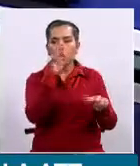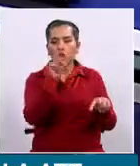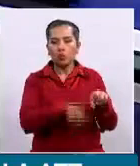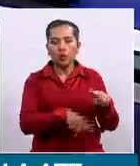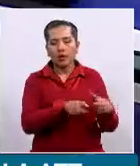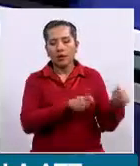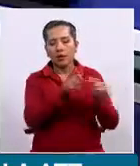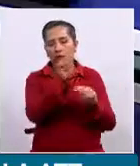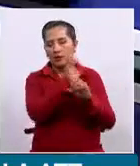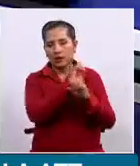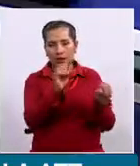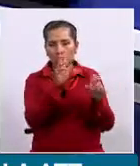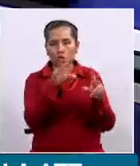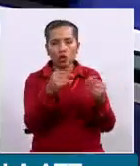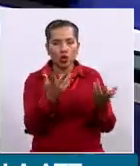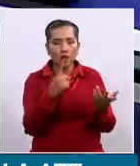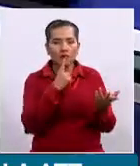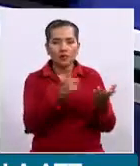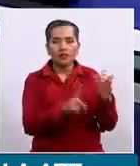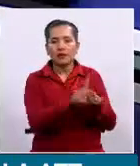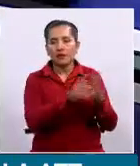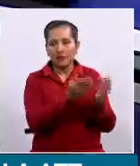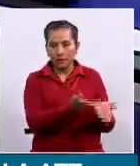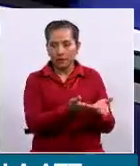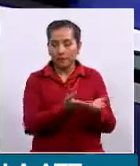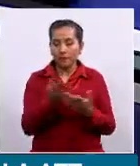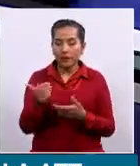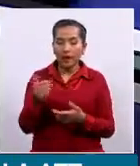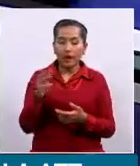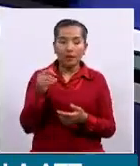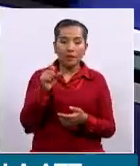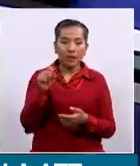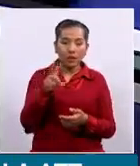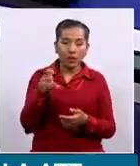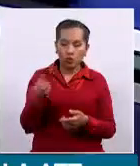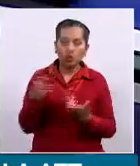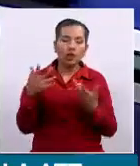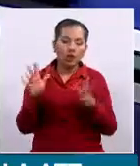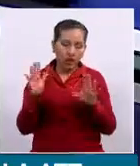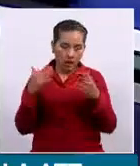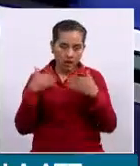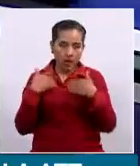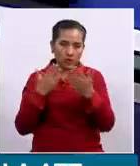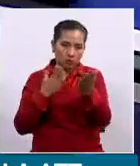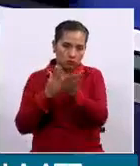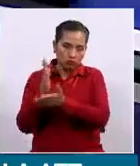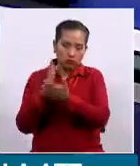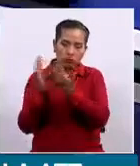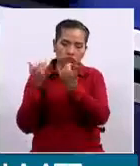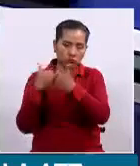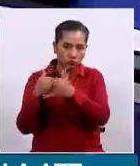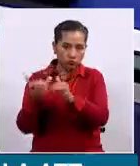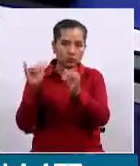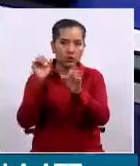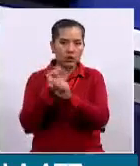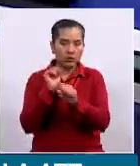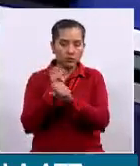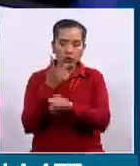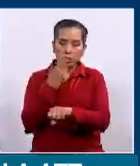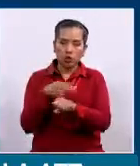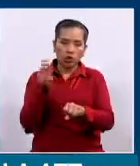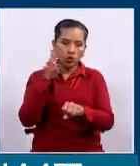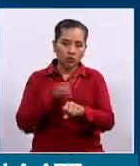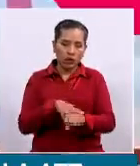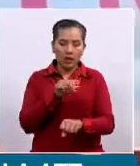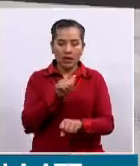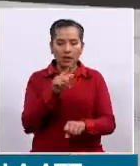aéreo en el país. Amazonas sí lo tiene, lo ha actualizado tanto en la ATT como en la DGC, por